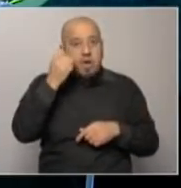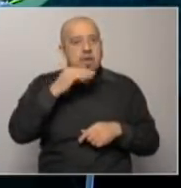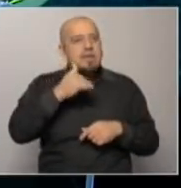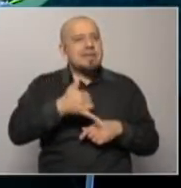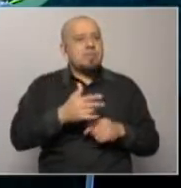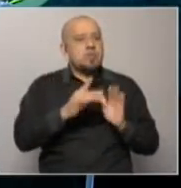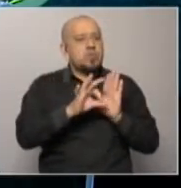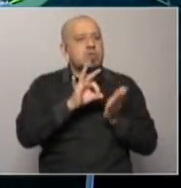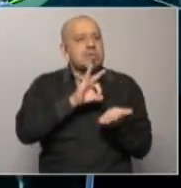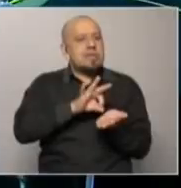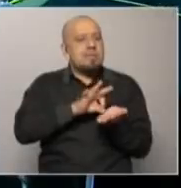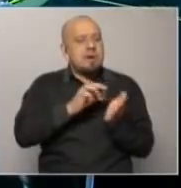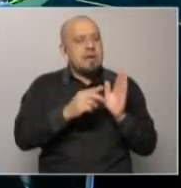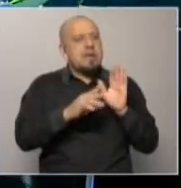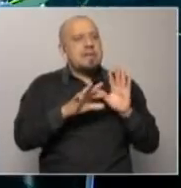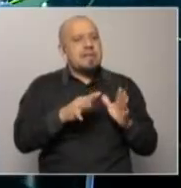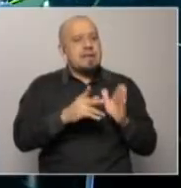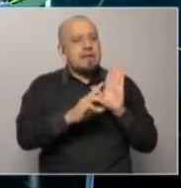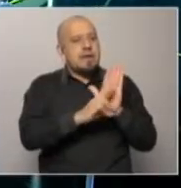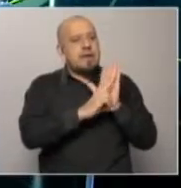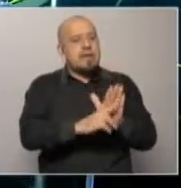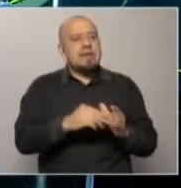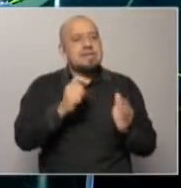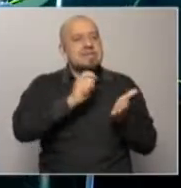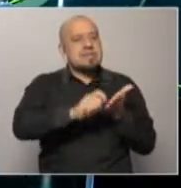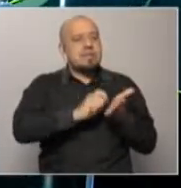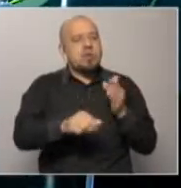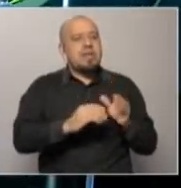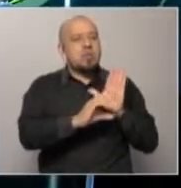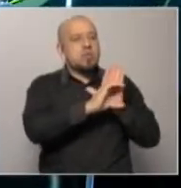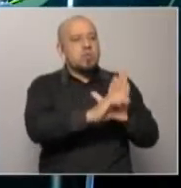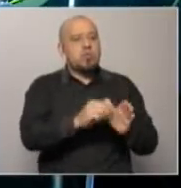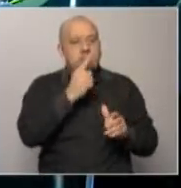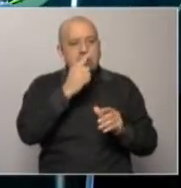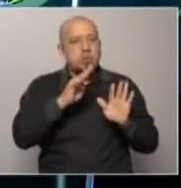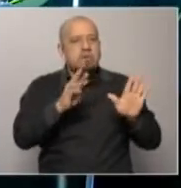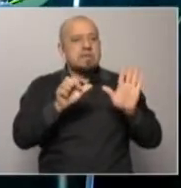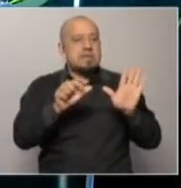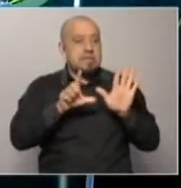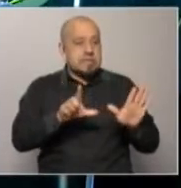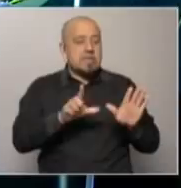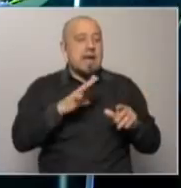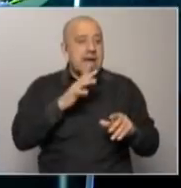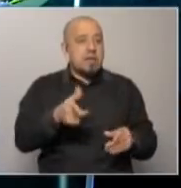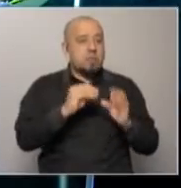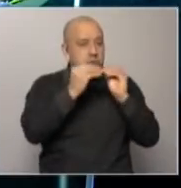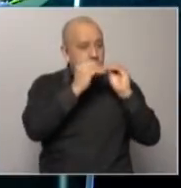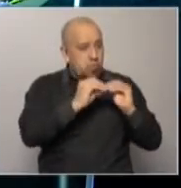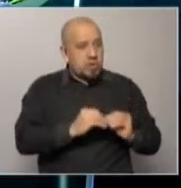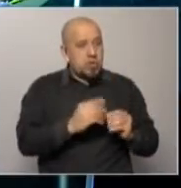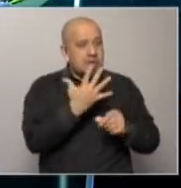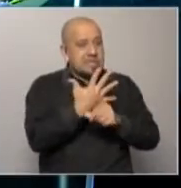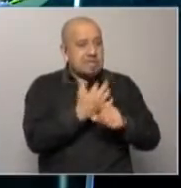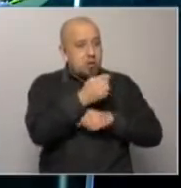reglas muy específico, escrito en la Constitución del 67. Habrá un presupuesto quinquenal, pero luego tenemos cinco